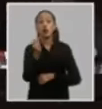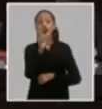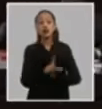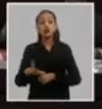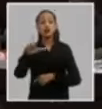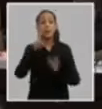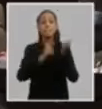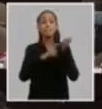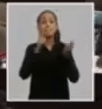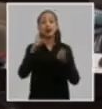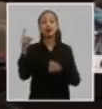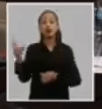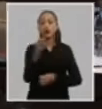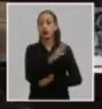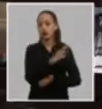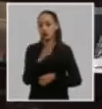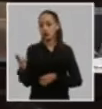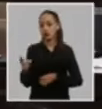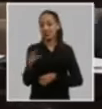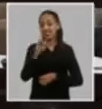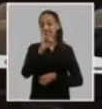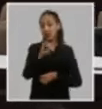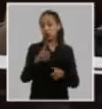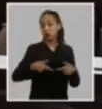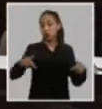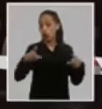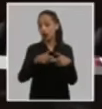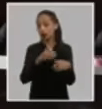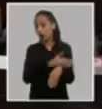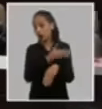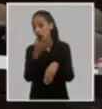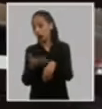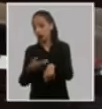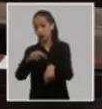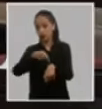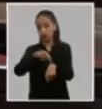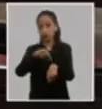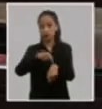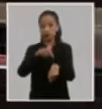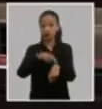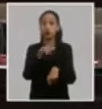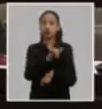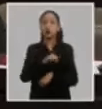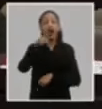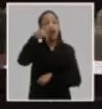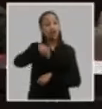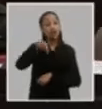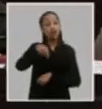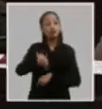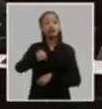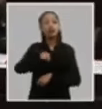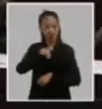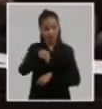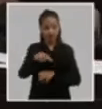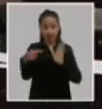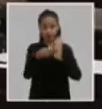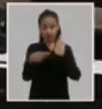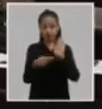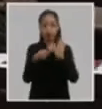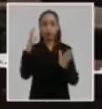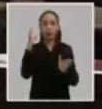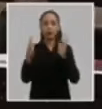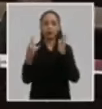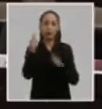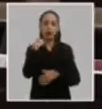y la revolución desde el sexto congreso hasta la fecha y la actualización de estos para el periodo dos mil